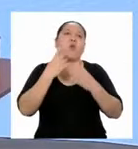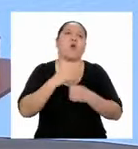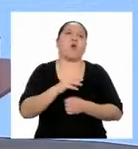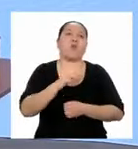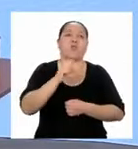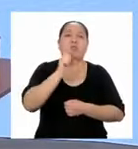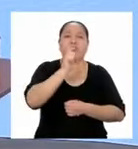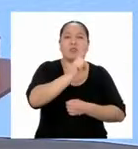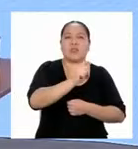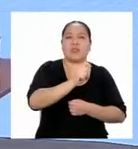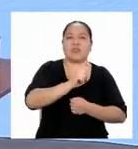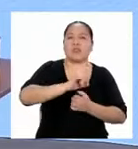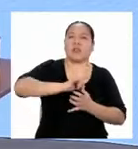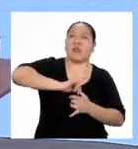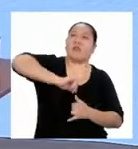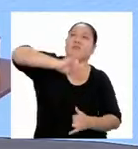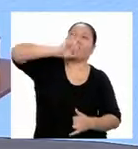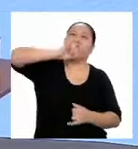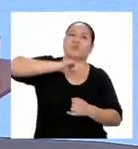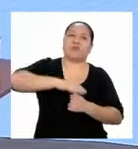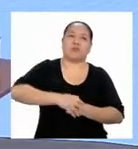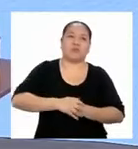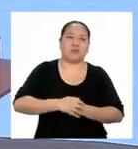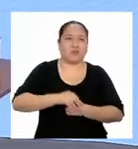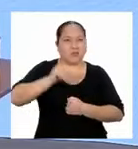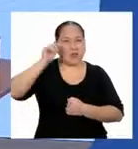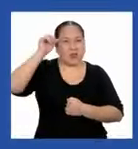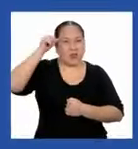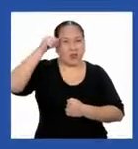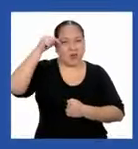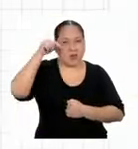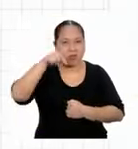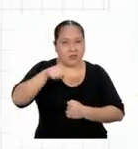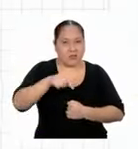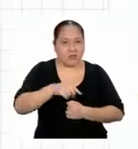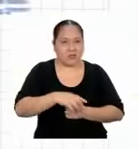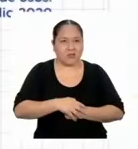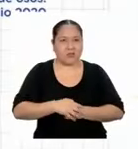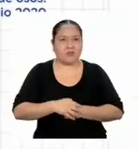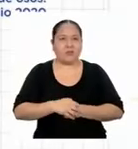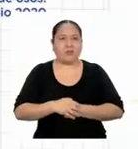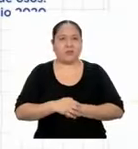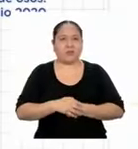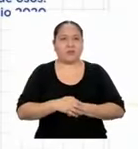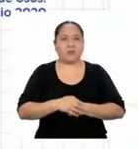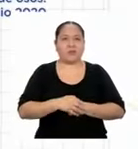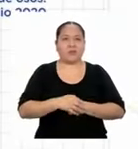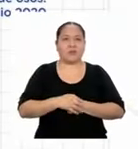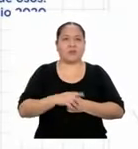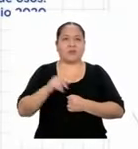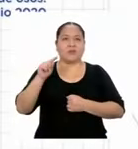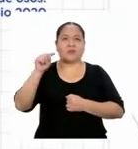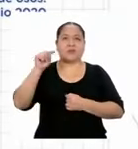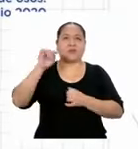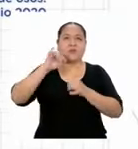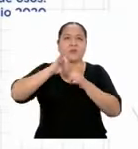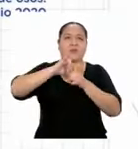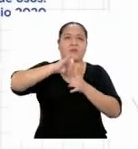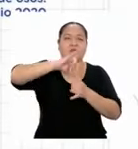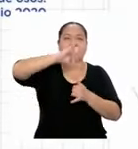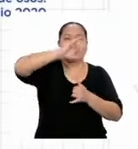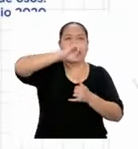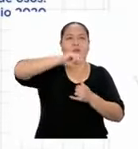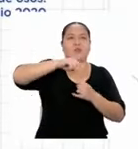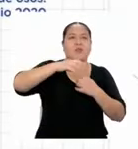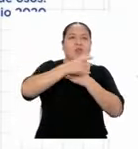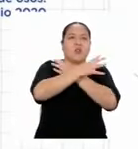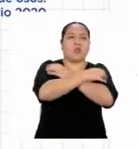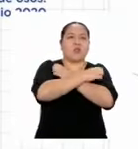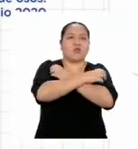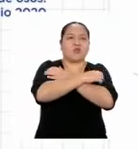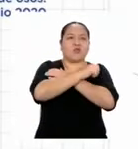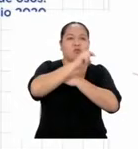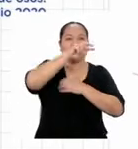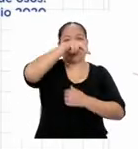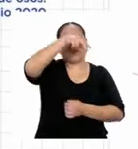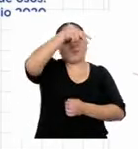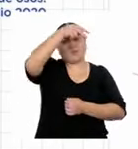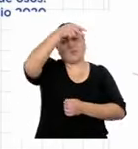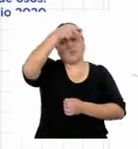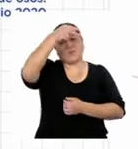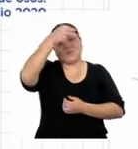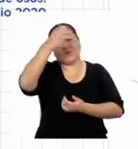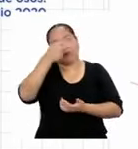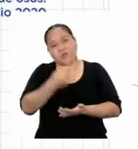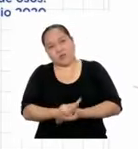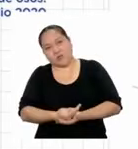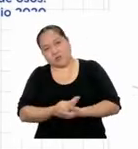altura del edificio. ¿Recuerdan este mensaje? La autopsia determina que Osito de Peluche se tropezó